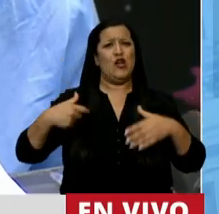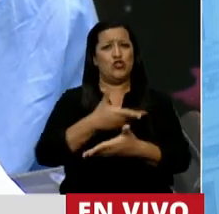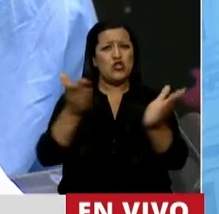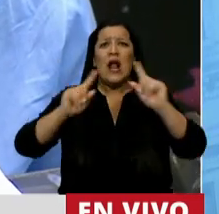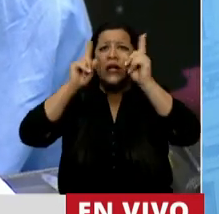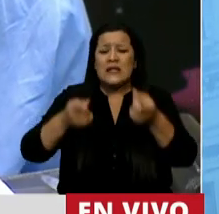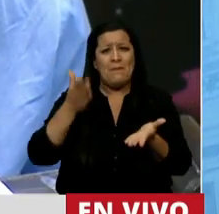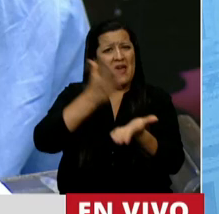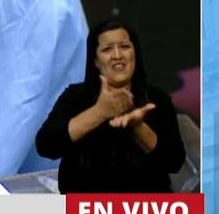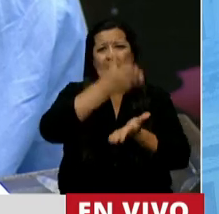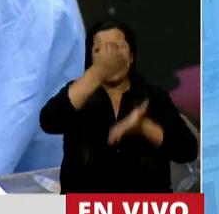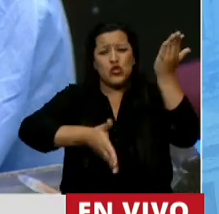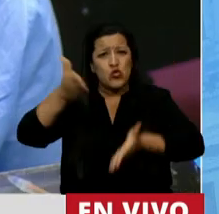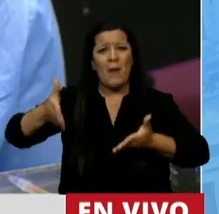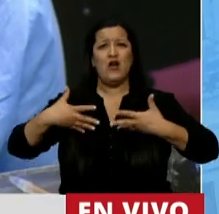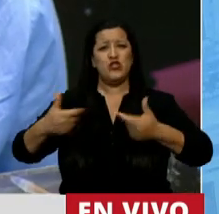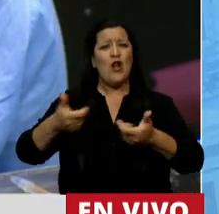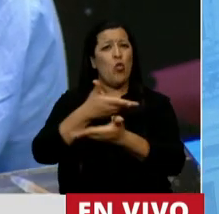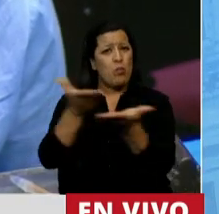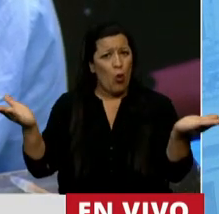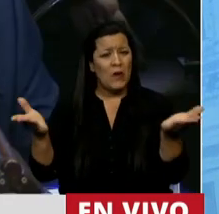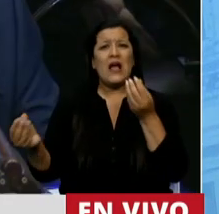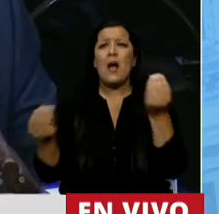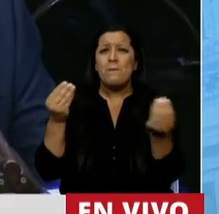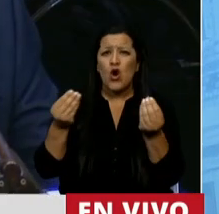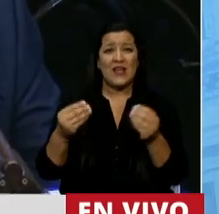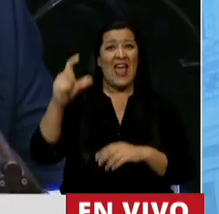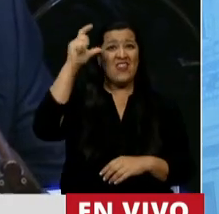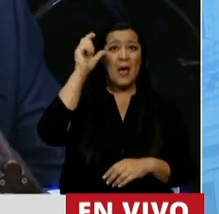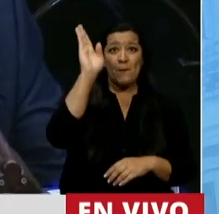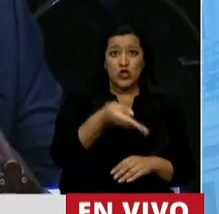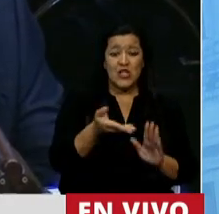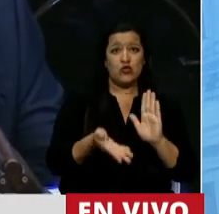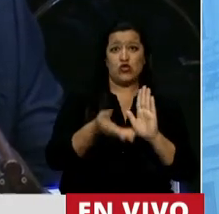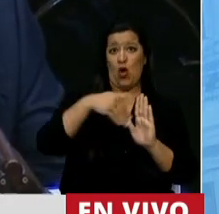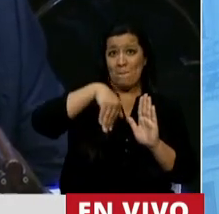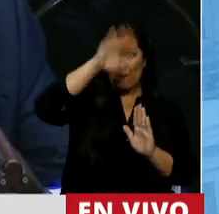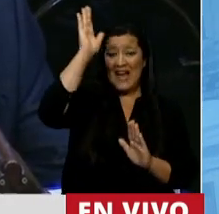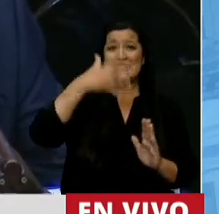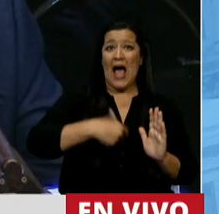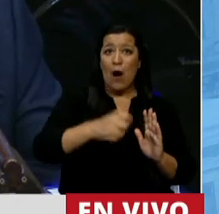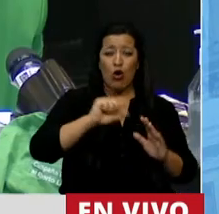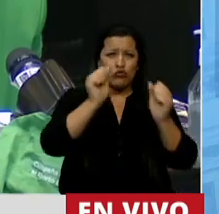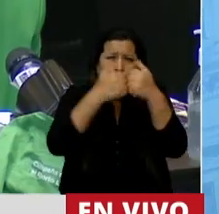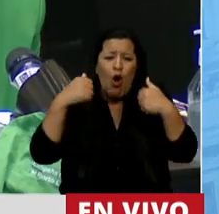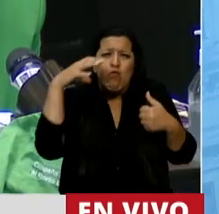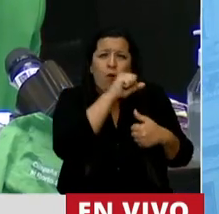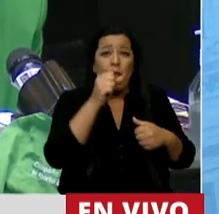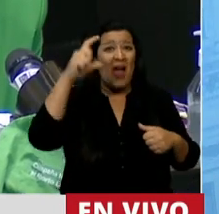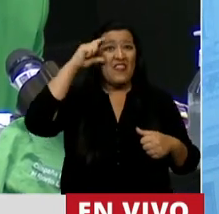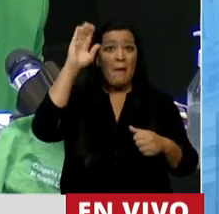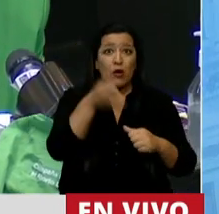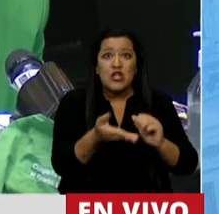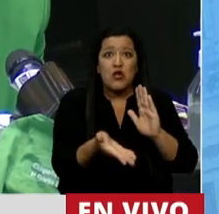derechos humanos, de salud pública, porque más del 10% de los abortos clandestinos que se realizan